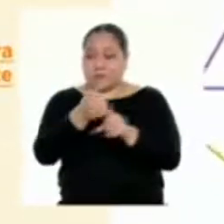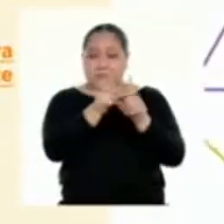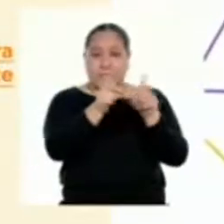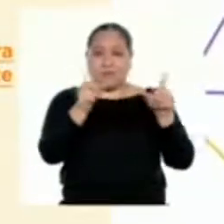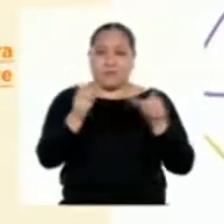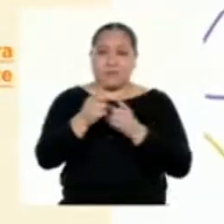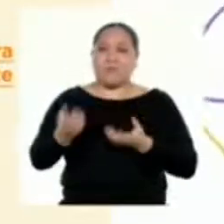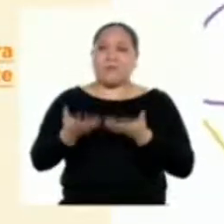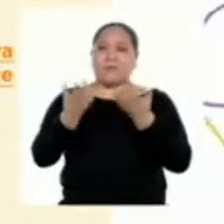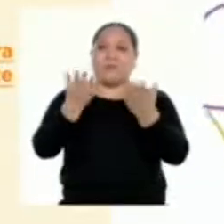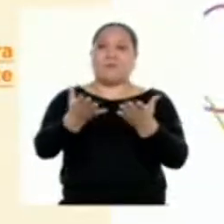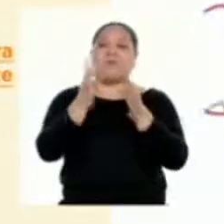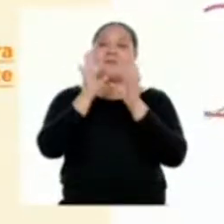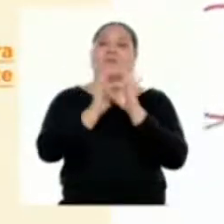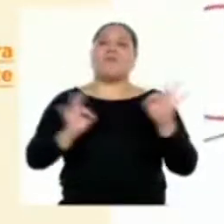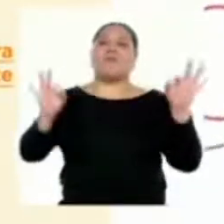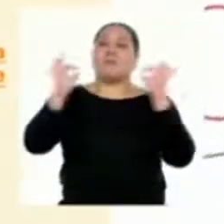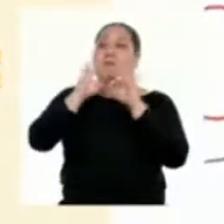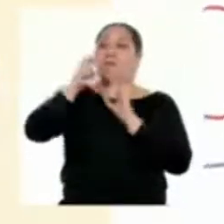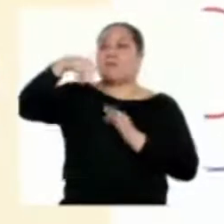suficiente de nutrientes